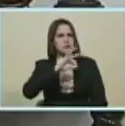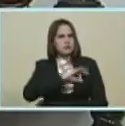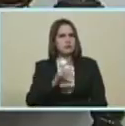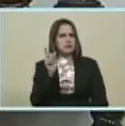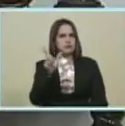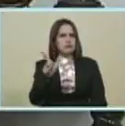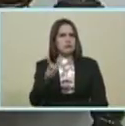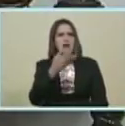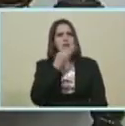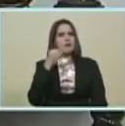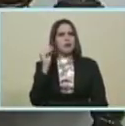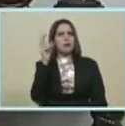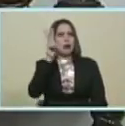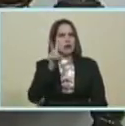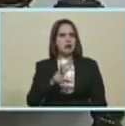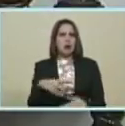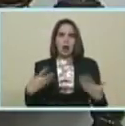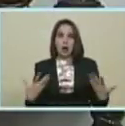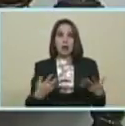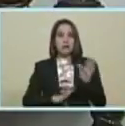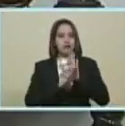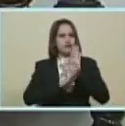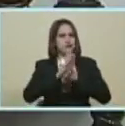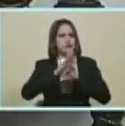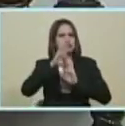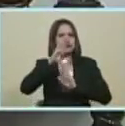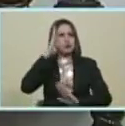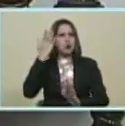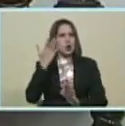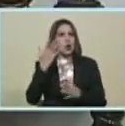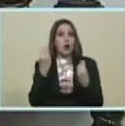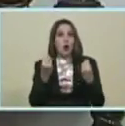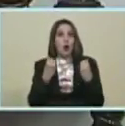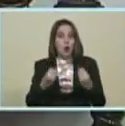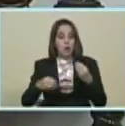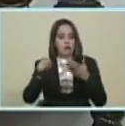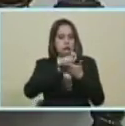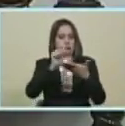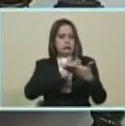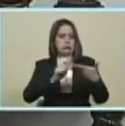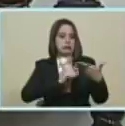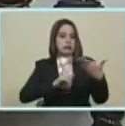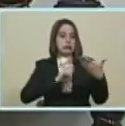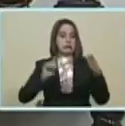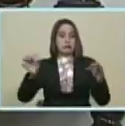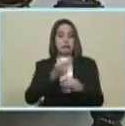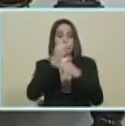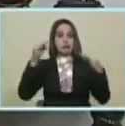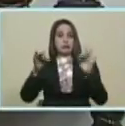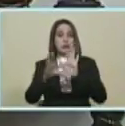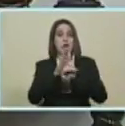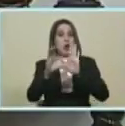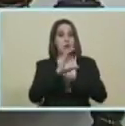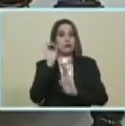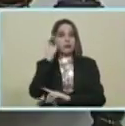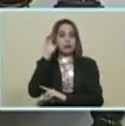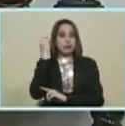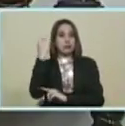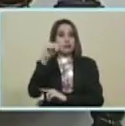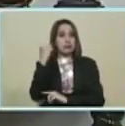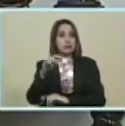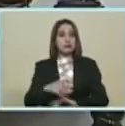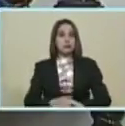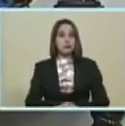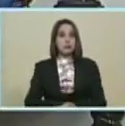venezolana... ...ven el desarrollo... ...de nuestra... ...muy... ...magna y plenipotenciaria... ...Asamblea Nacional Constituyente...